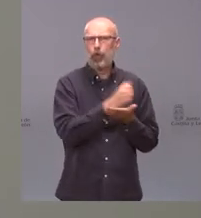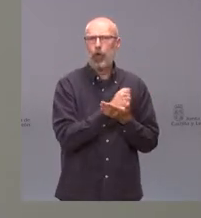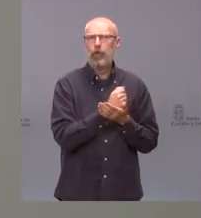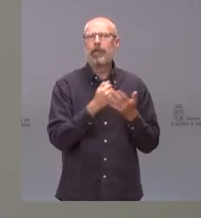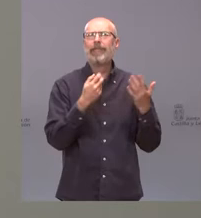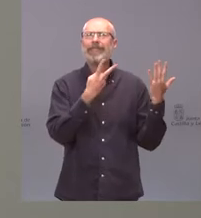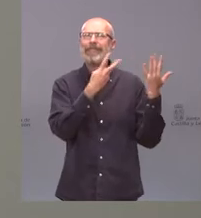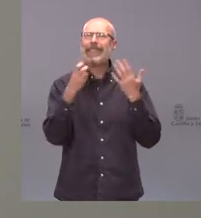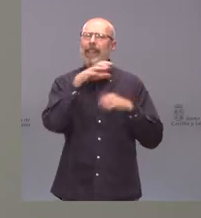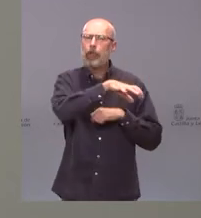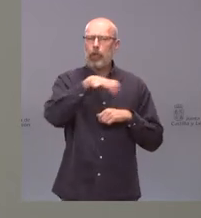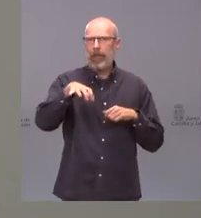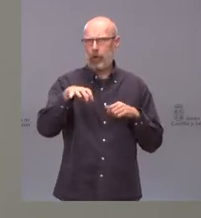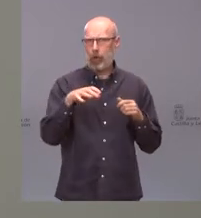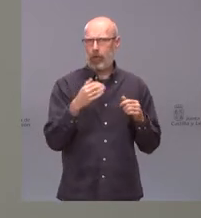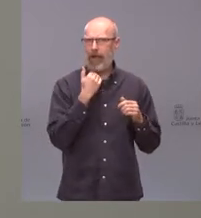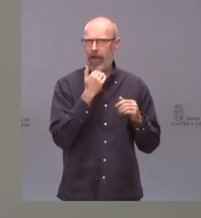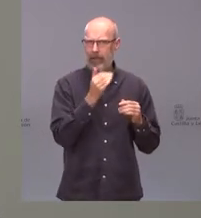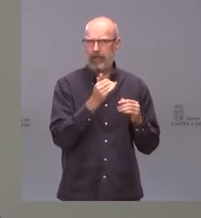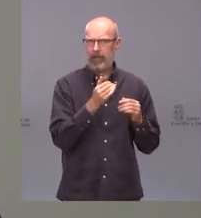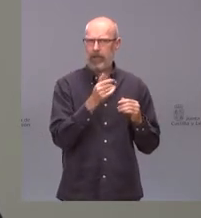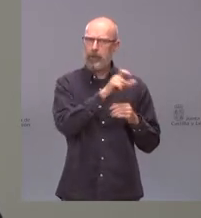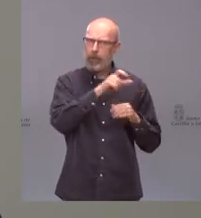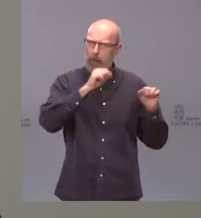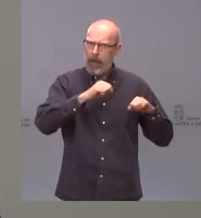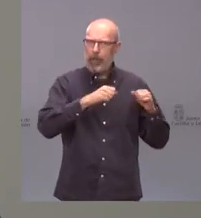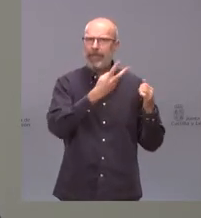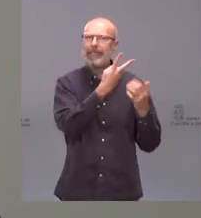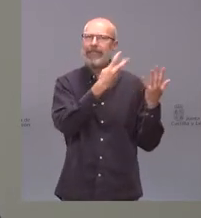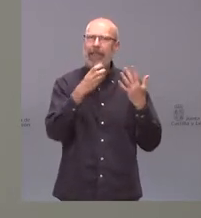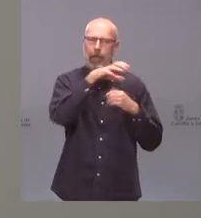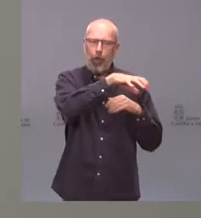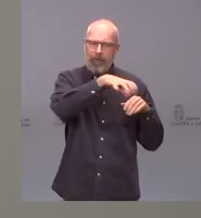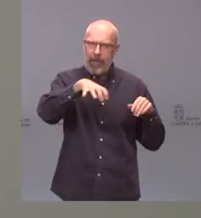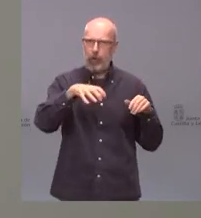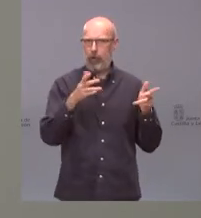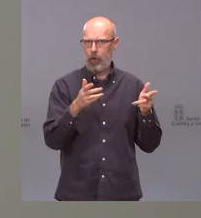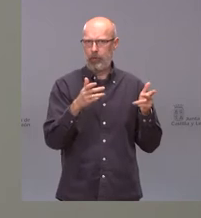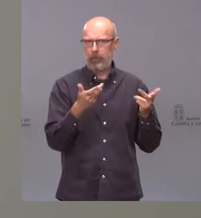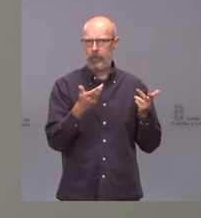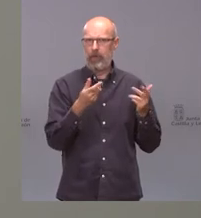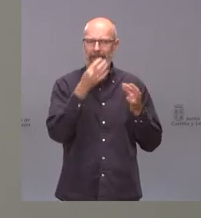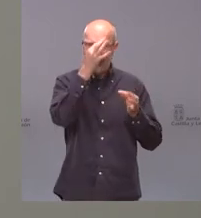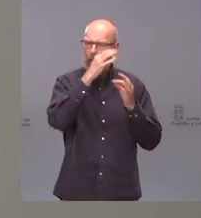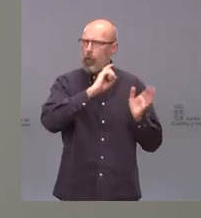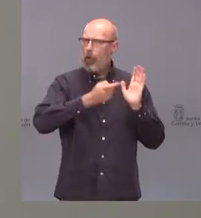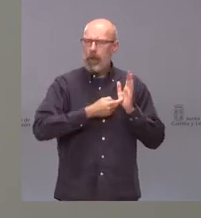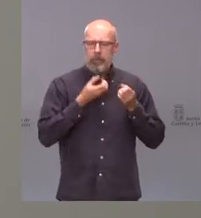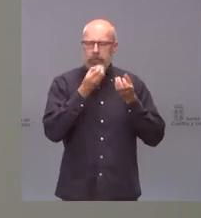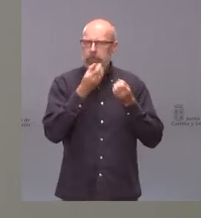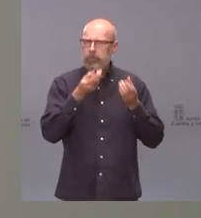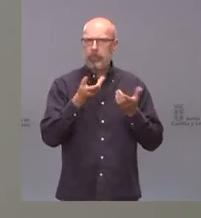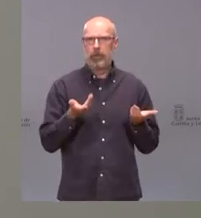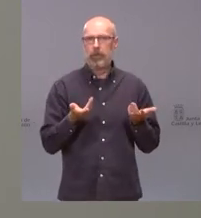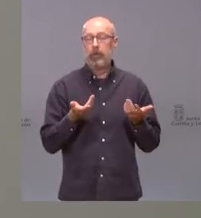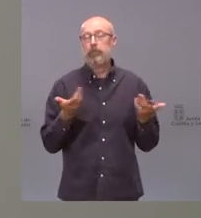centros prácticamente de personas mayores personas que están en las residencias y bueno el